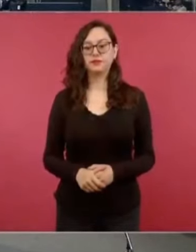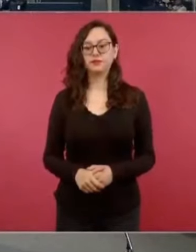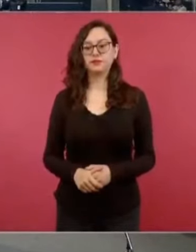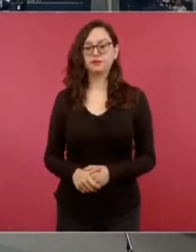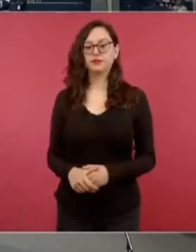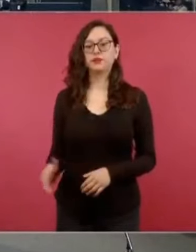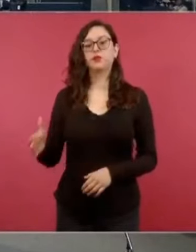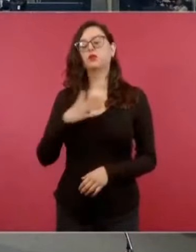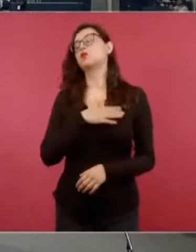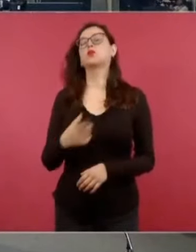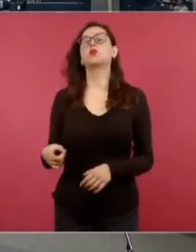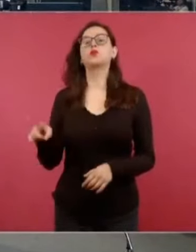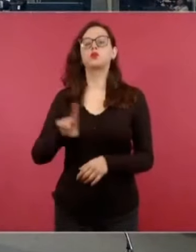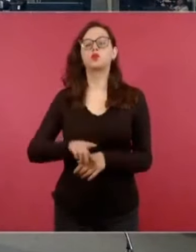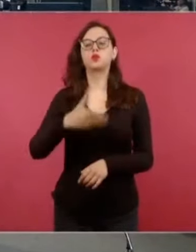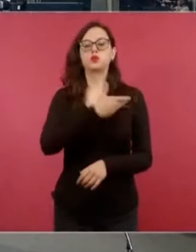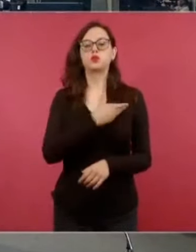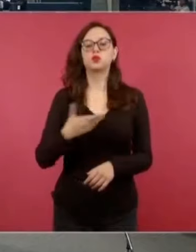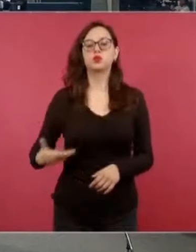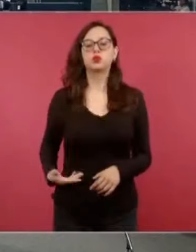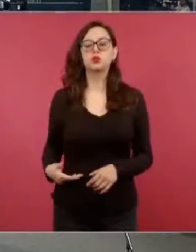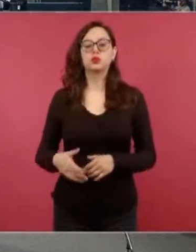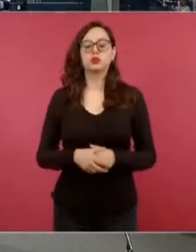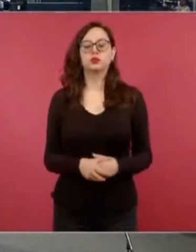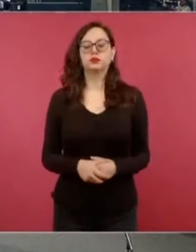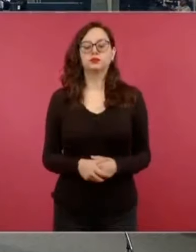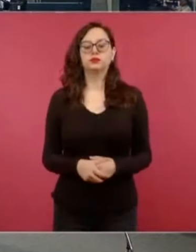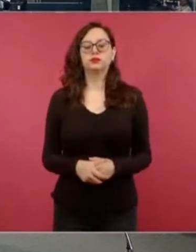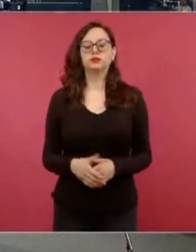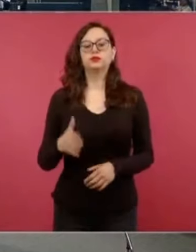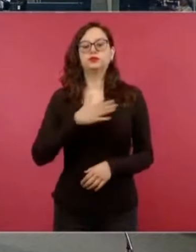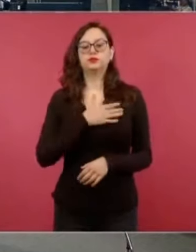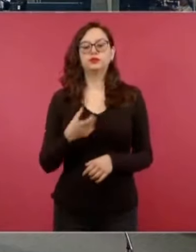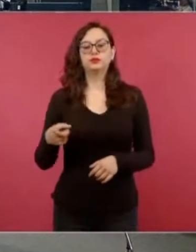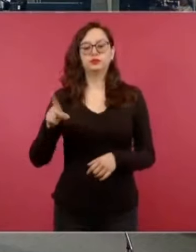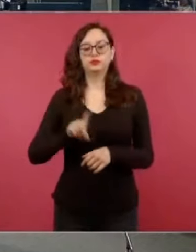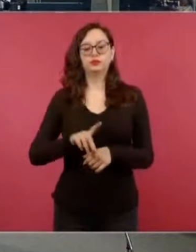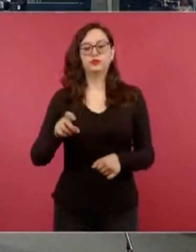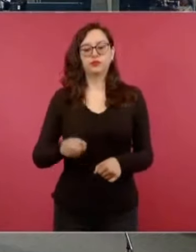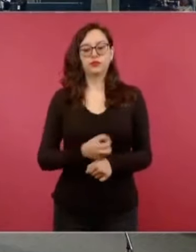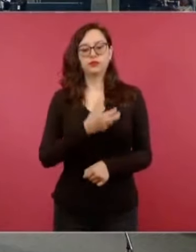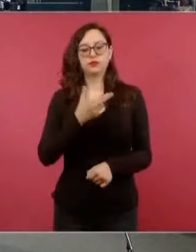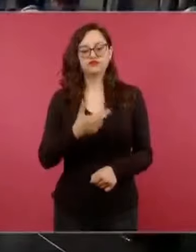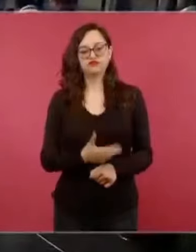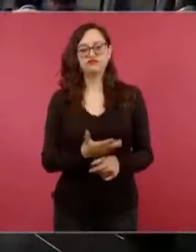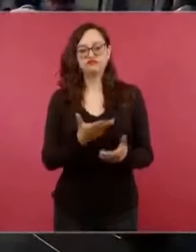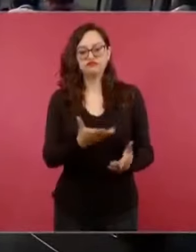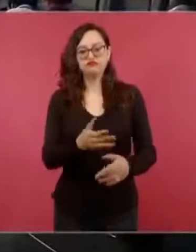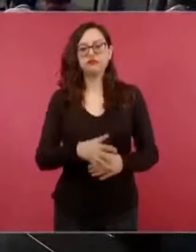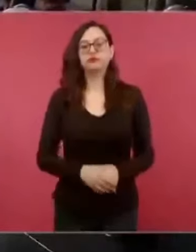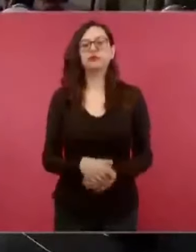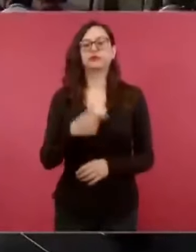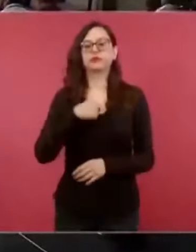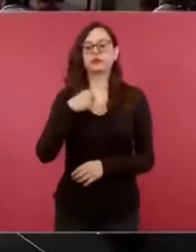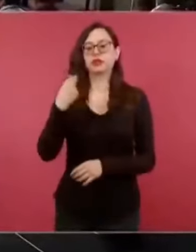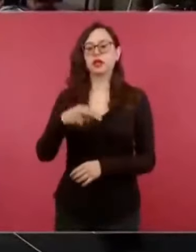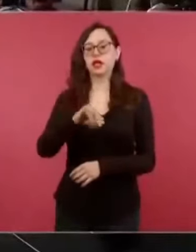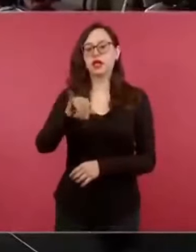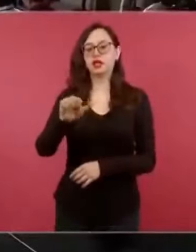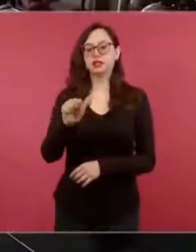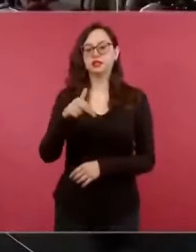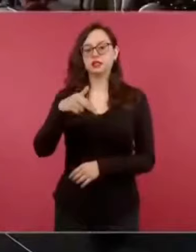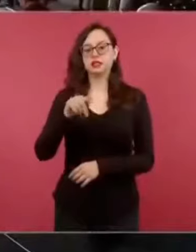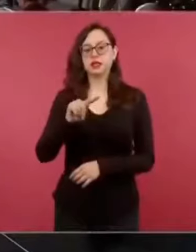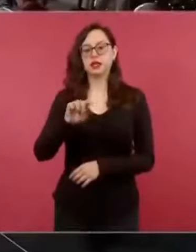Muy buenos días, señor presidente, buenos días, secretarios. Janet Galindo, de Grupo Transmedia La Chispa, Campeche,